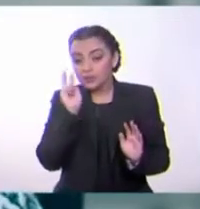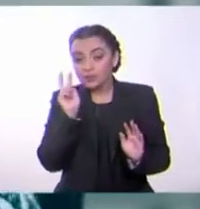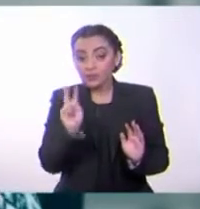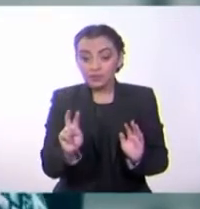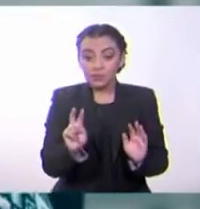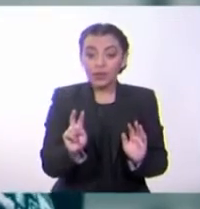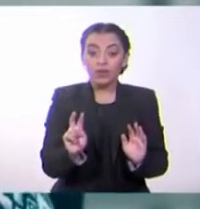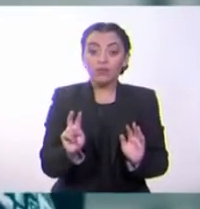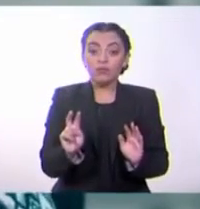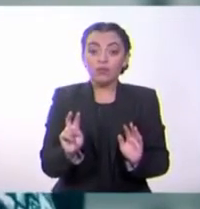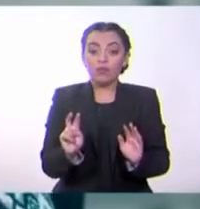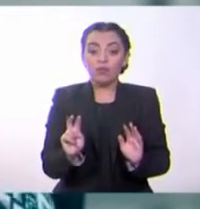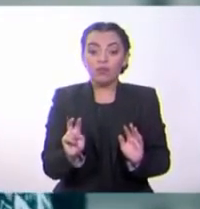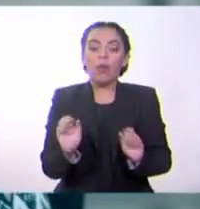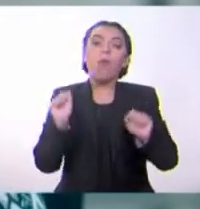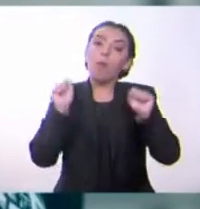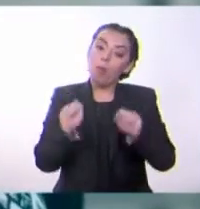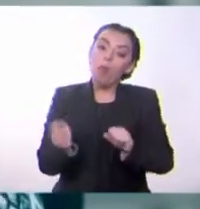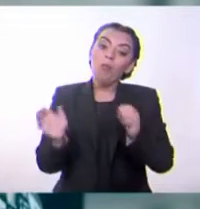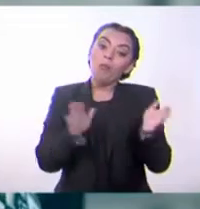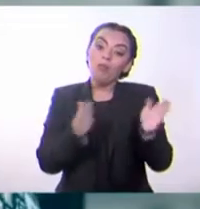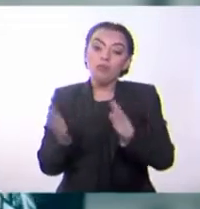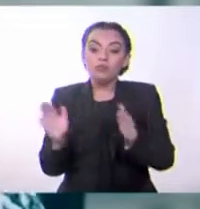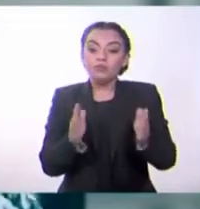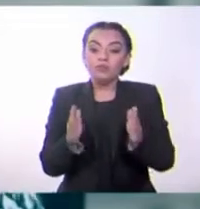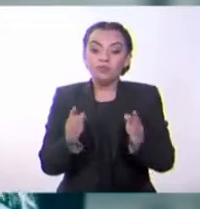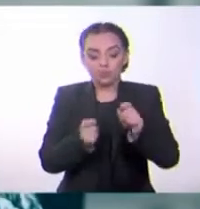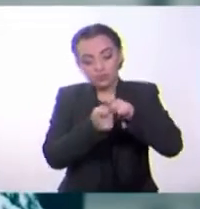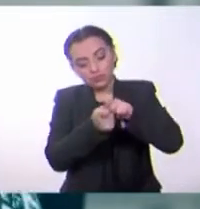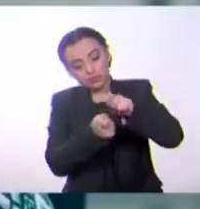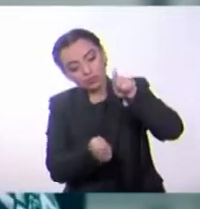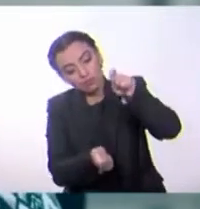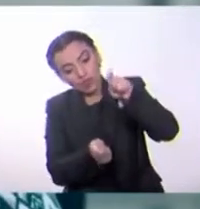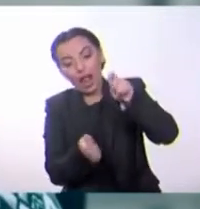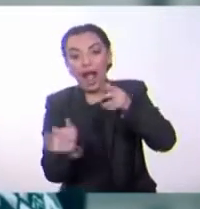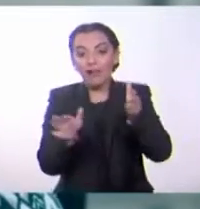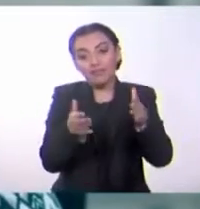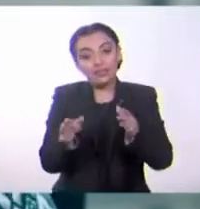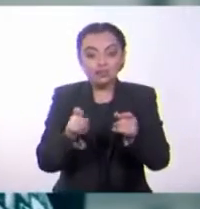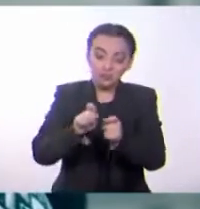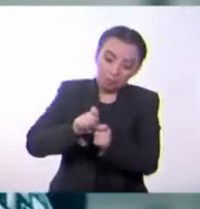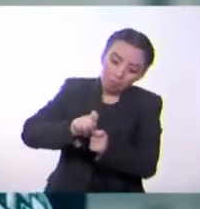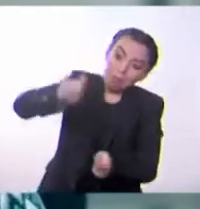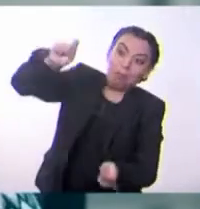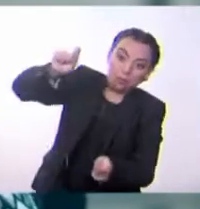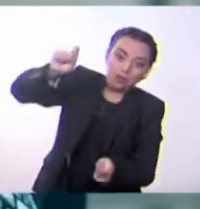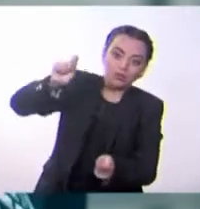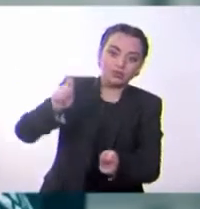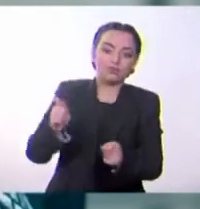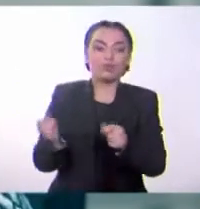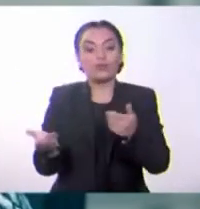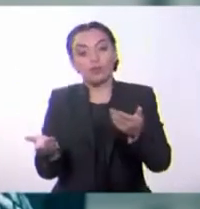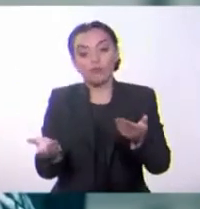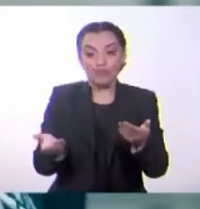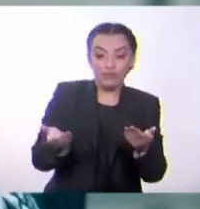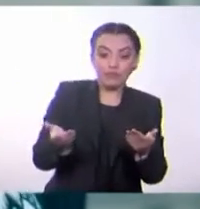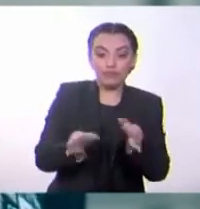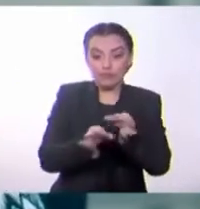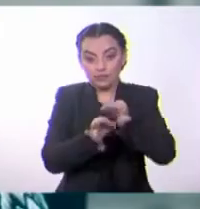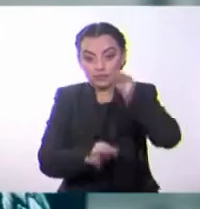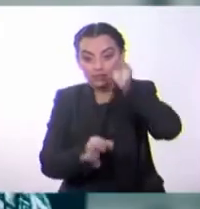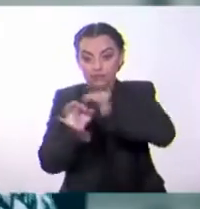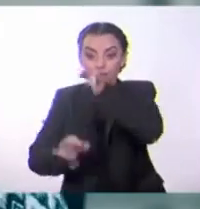te dije que era una variable. La velocidad de crecimiento no es igual en todas las especies. Y mucho menos si pertenecen a la misma.